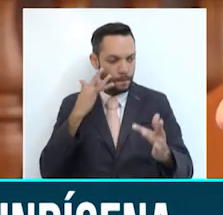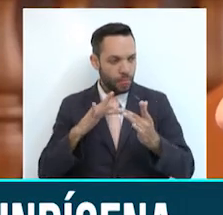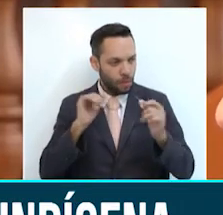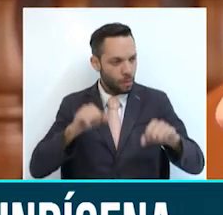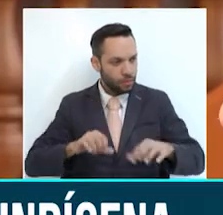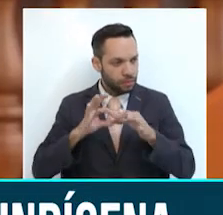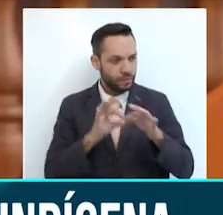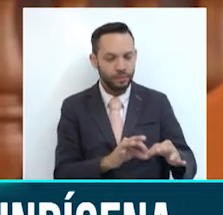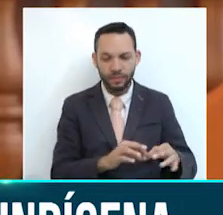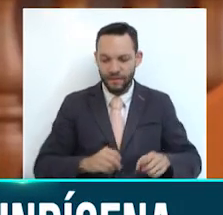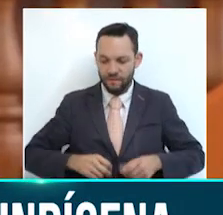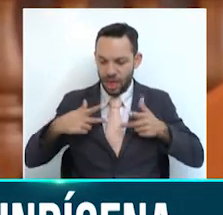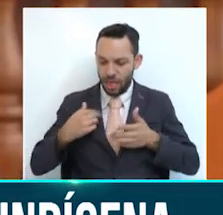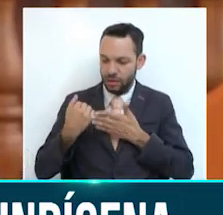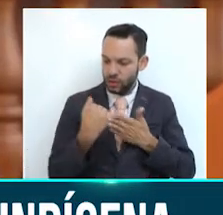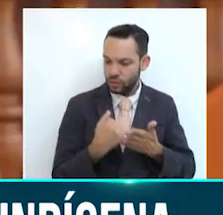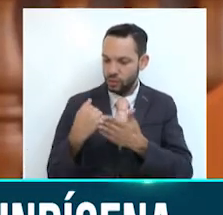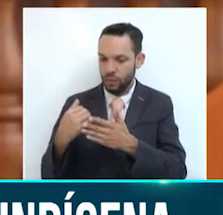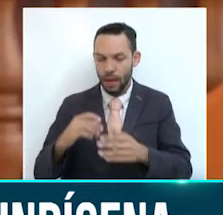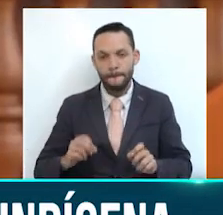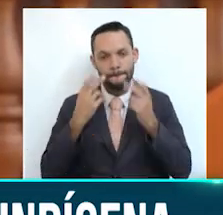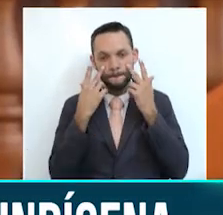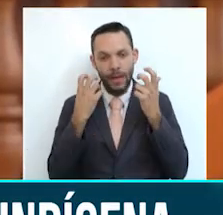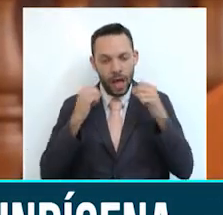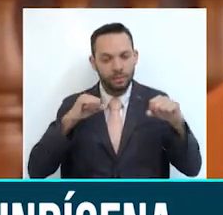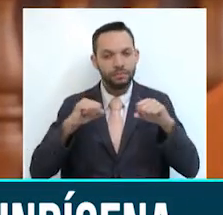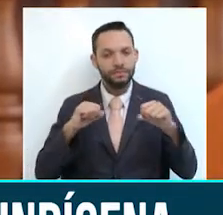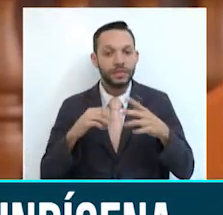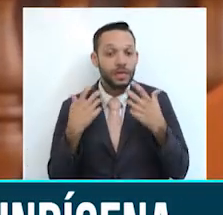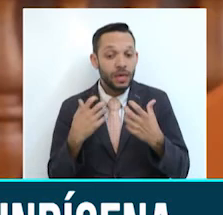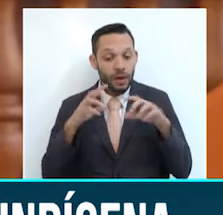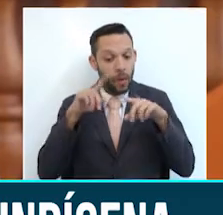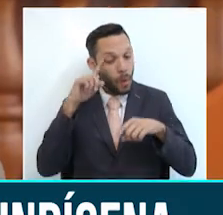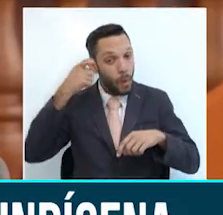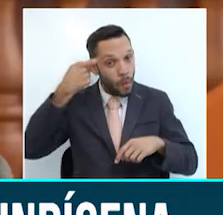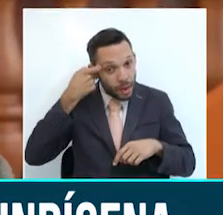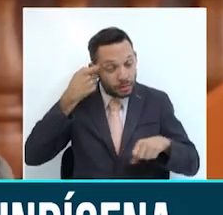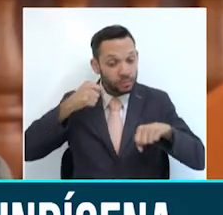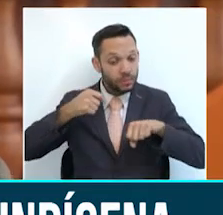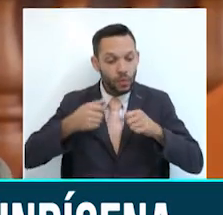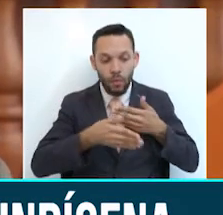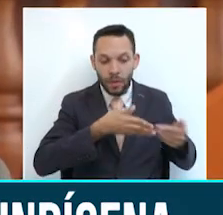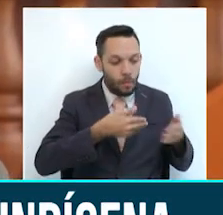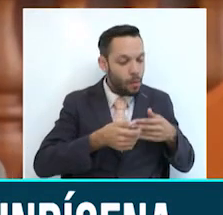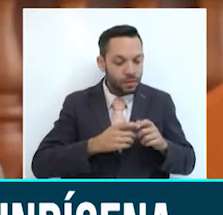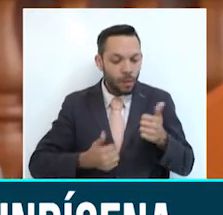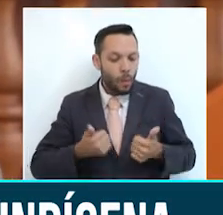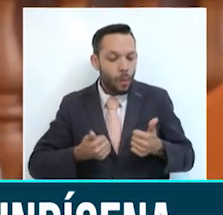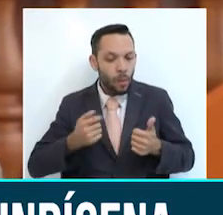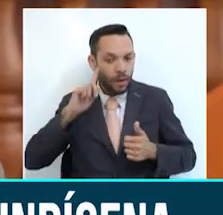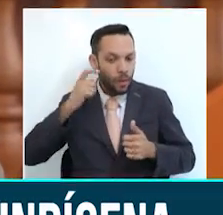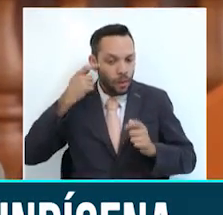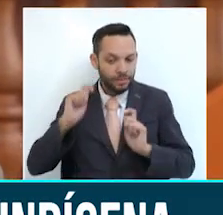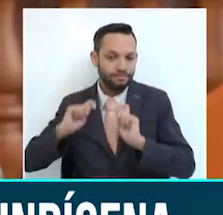condiciones de vida. Eso es valioso y lo que queremos como gobierno es que, sin importar el gobernante que llegue de turno, es esta una política